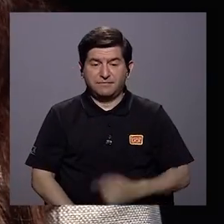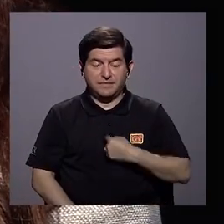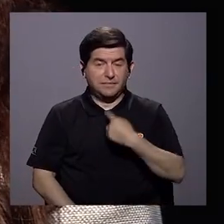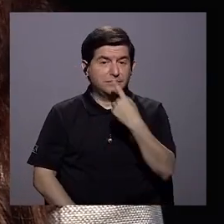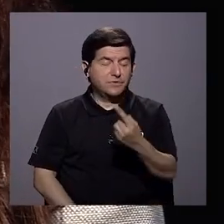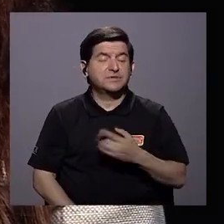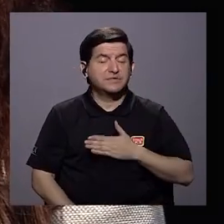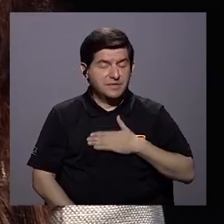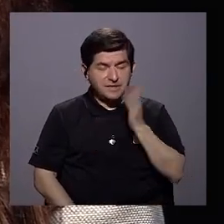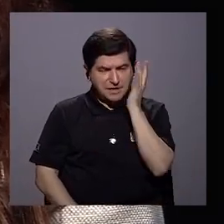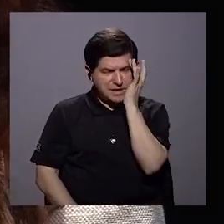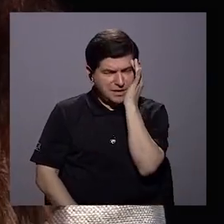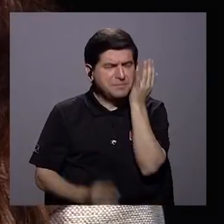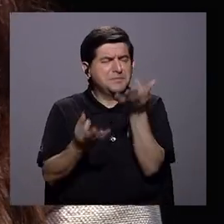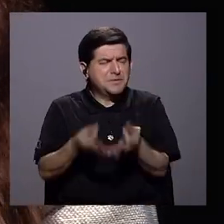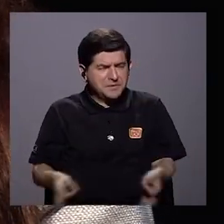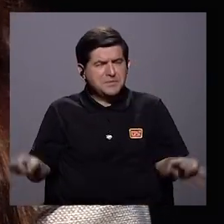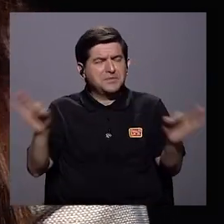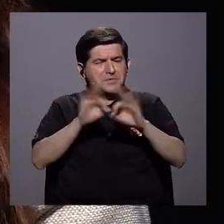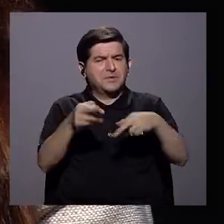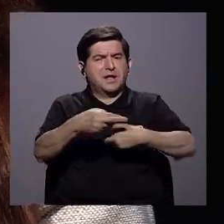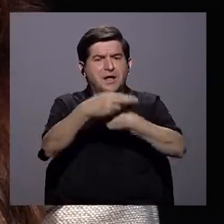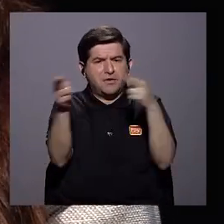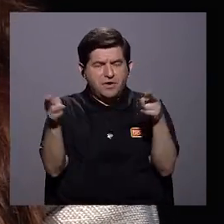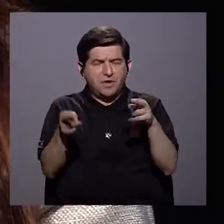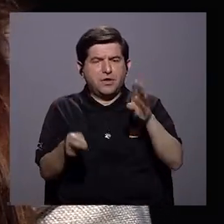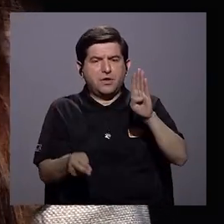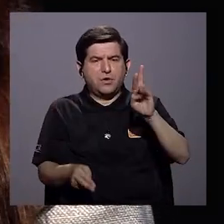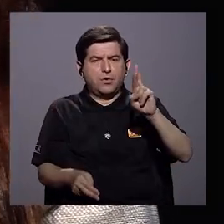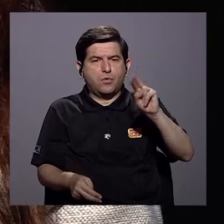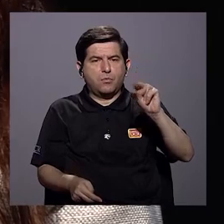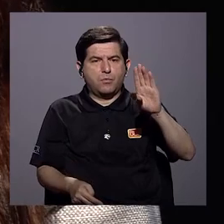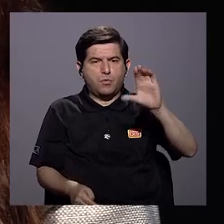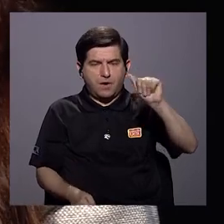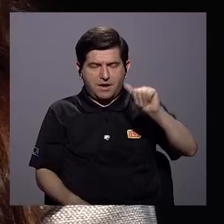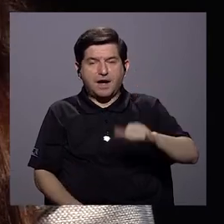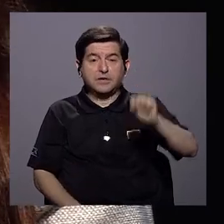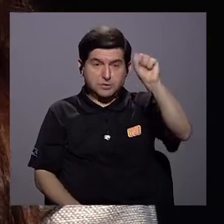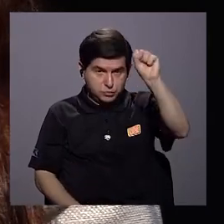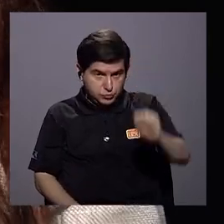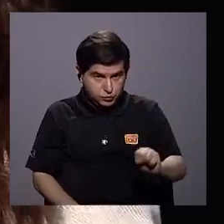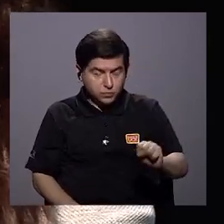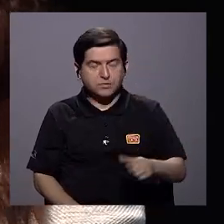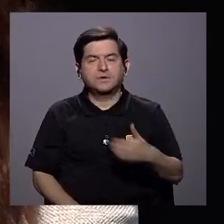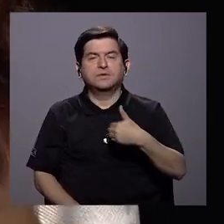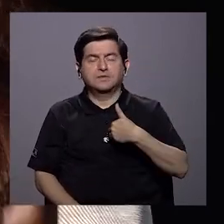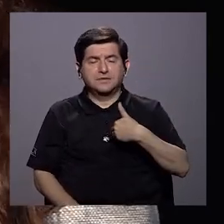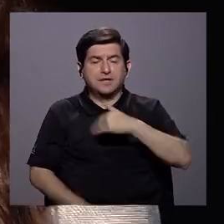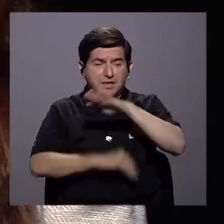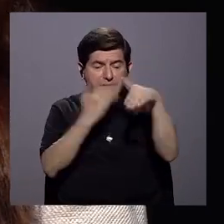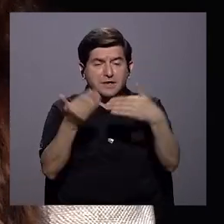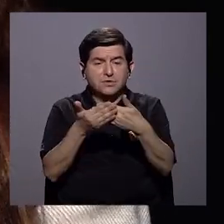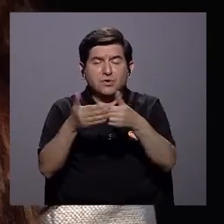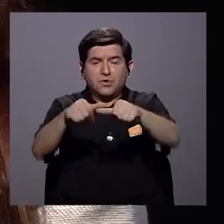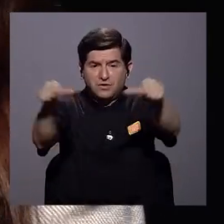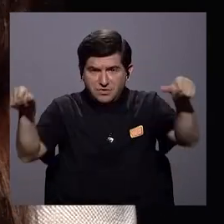debo decir que me preocupa significativamente la región Brunca. Si bien, por ejemplo, tenemos todas las áreas fuera